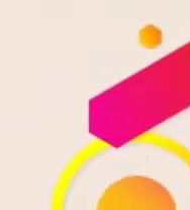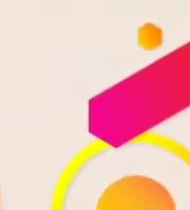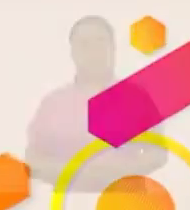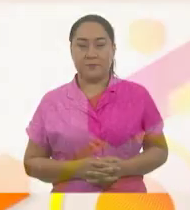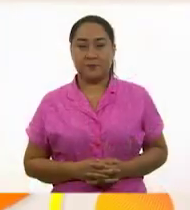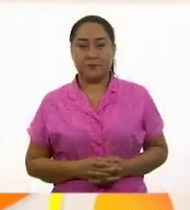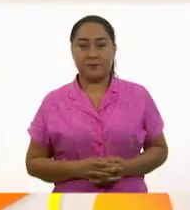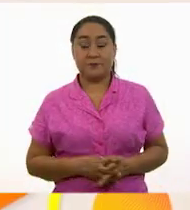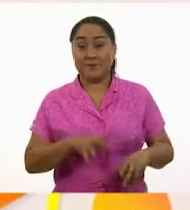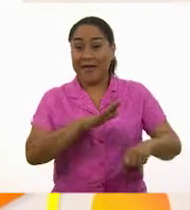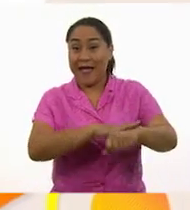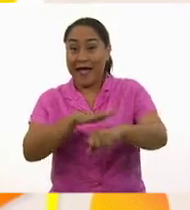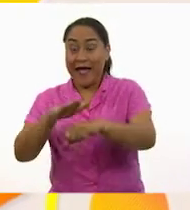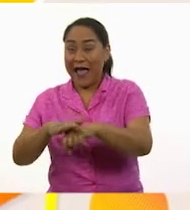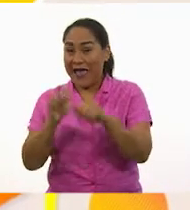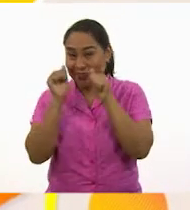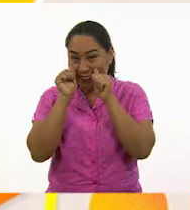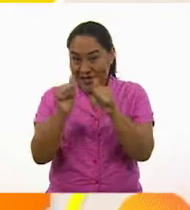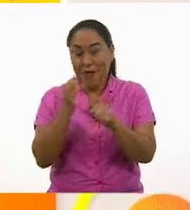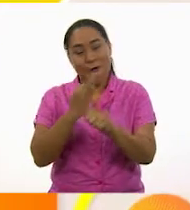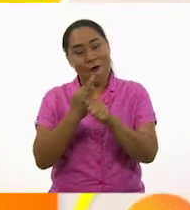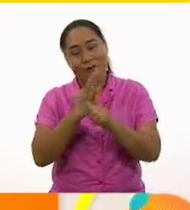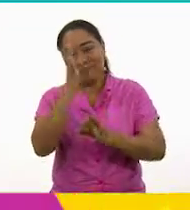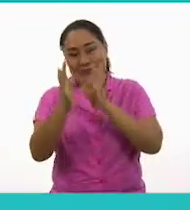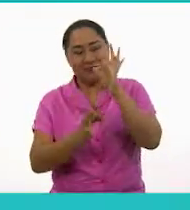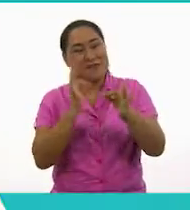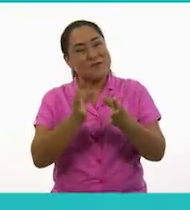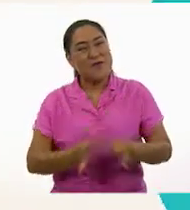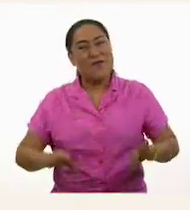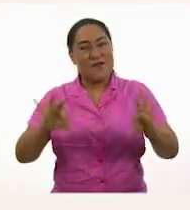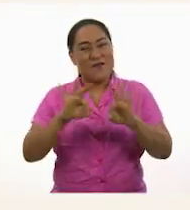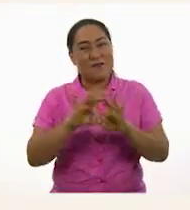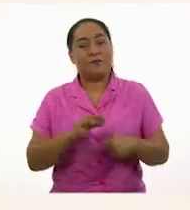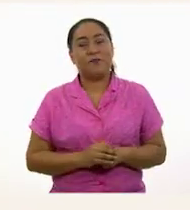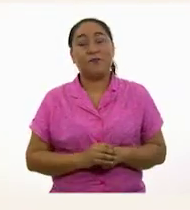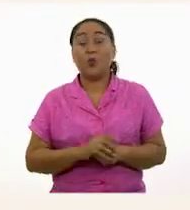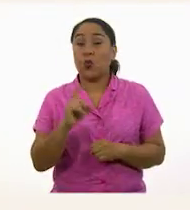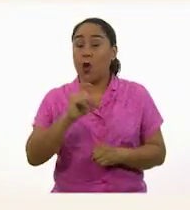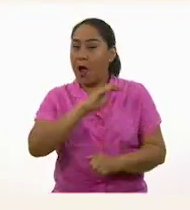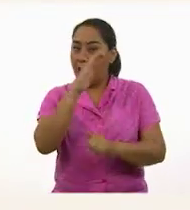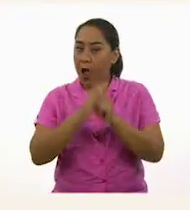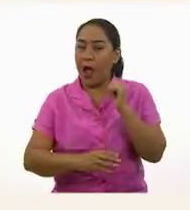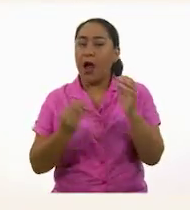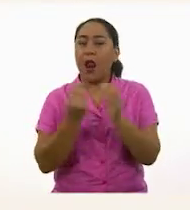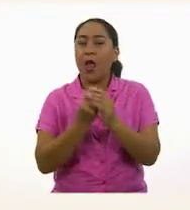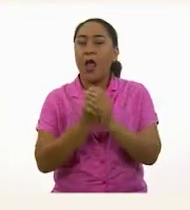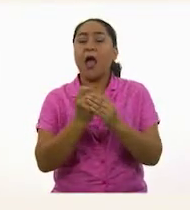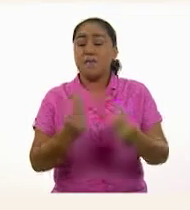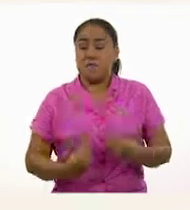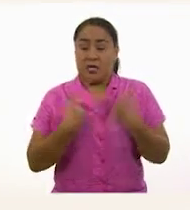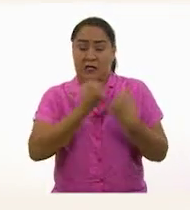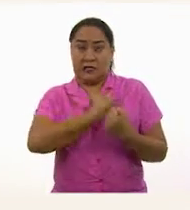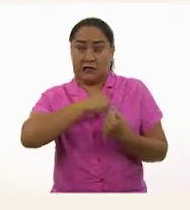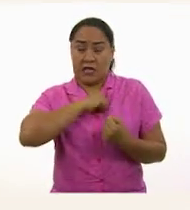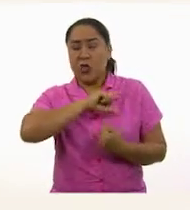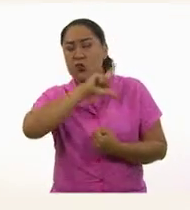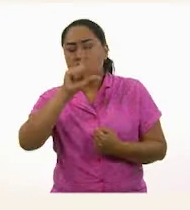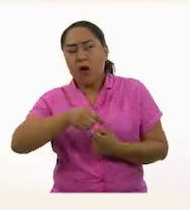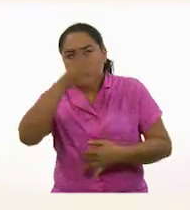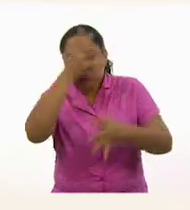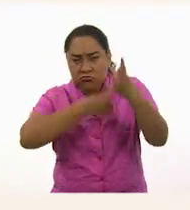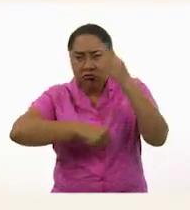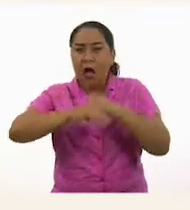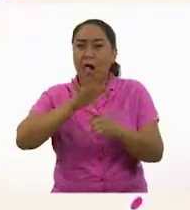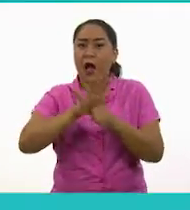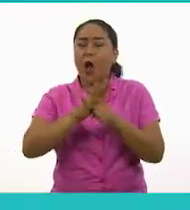Atención, atención, información importante. Hoy, después de tu clase de vida saludable, aprenderemos a trabajar por